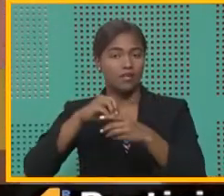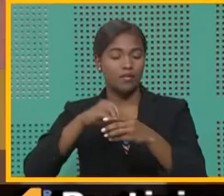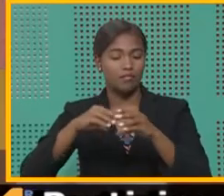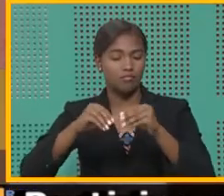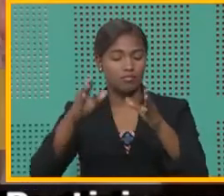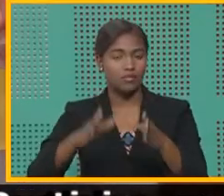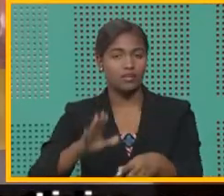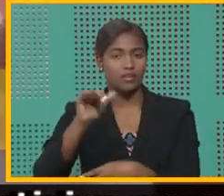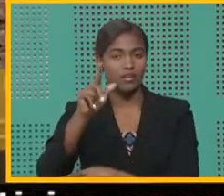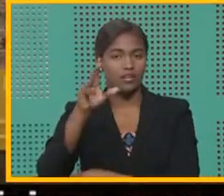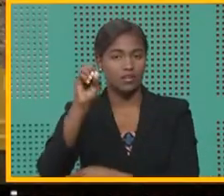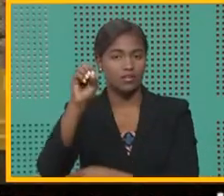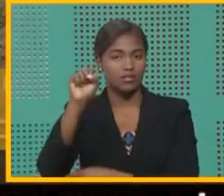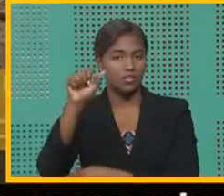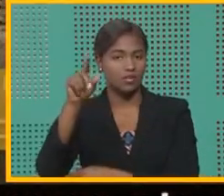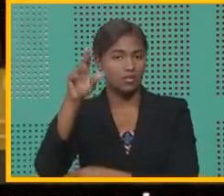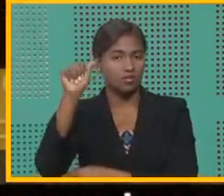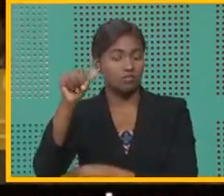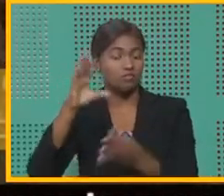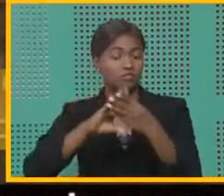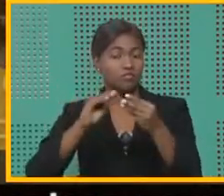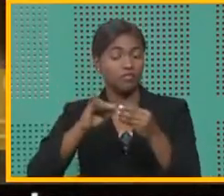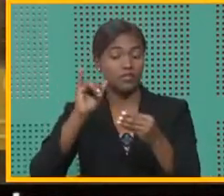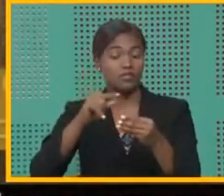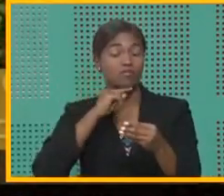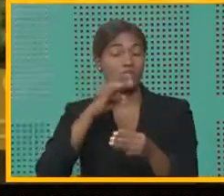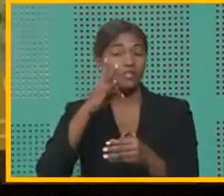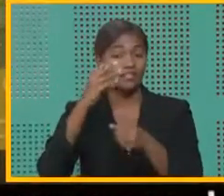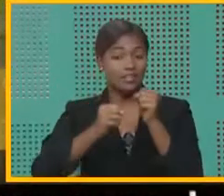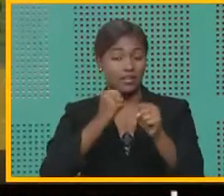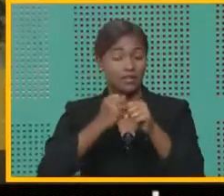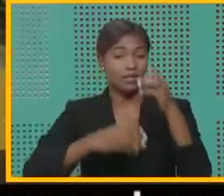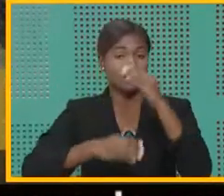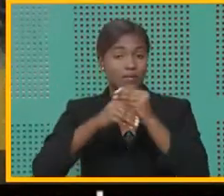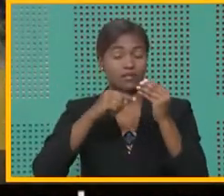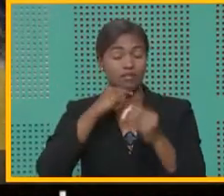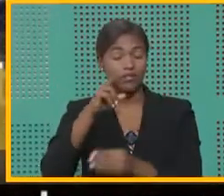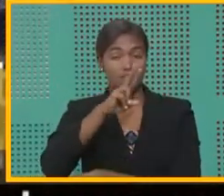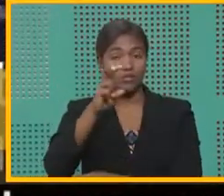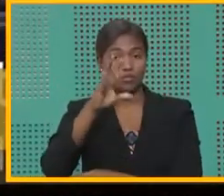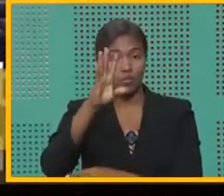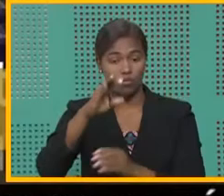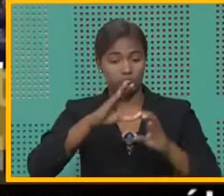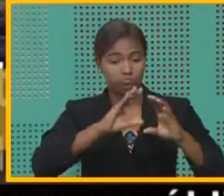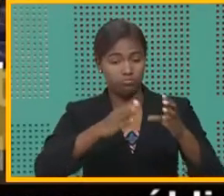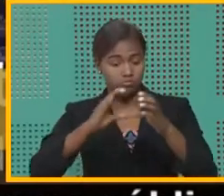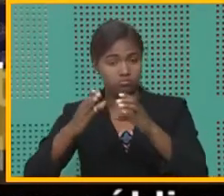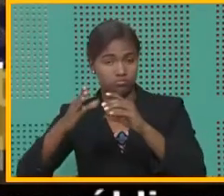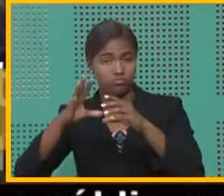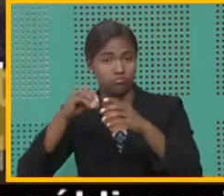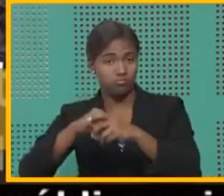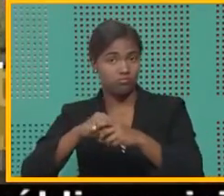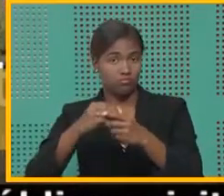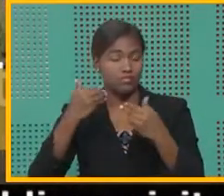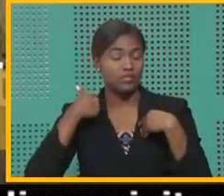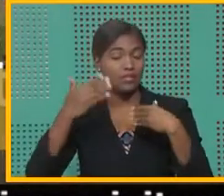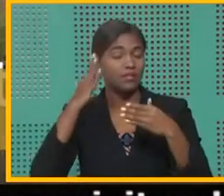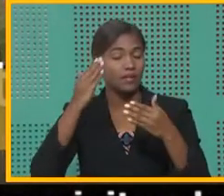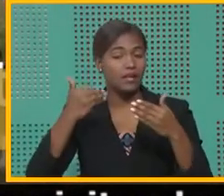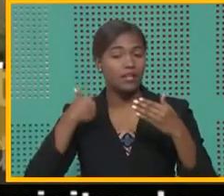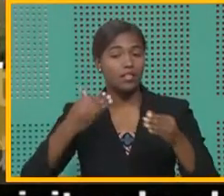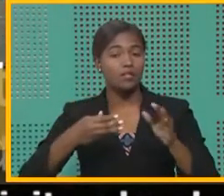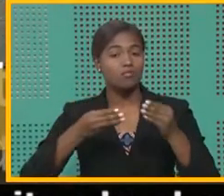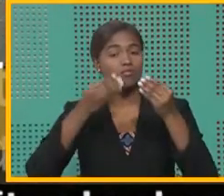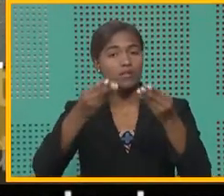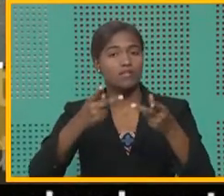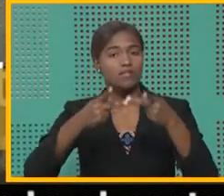Agrícola, Carlos Segura Foster, quien señaló que en estos siete años más de 240 municipios y distritos municipales han recibido